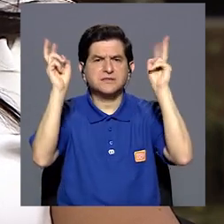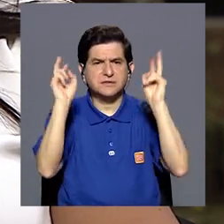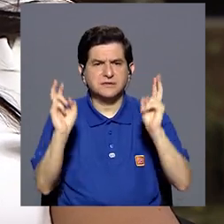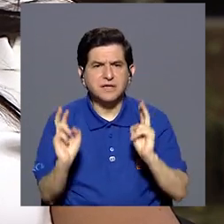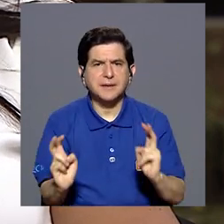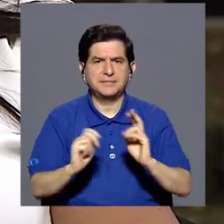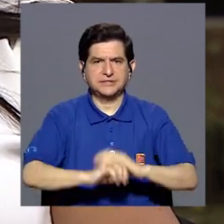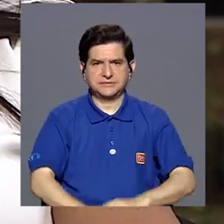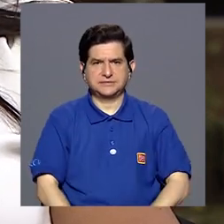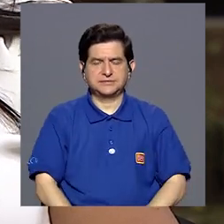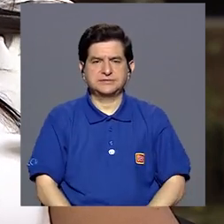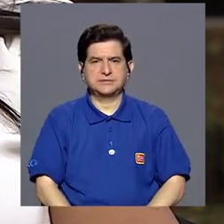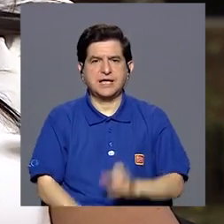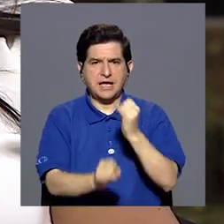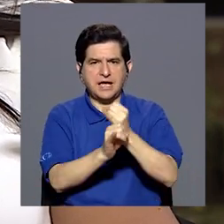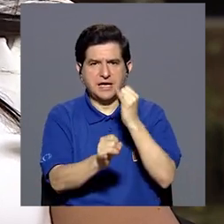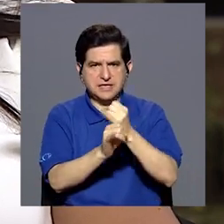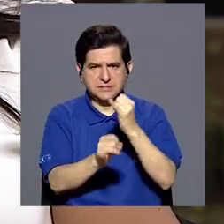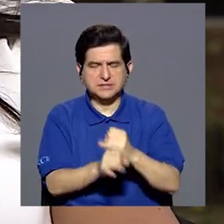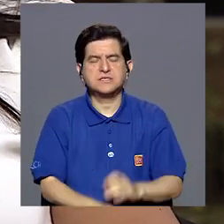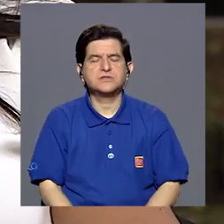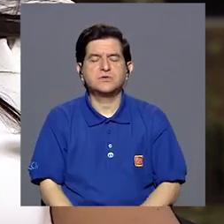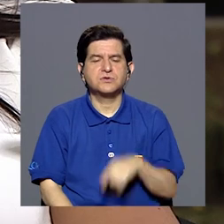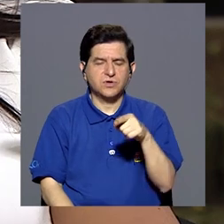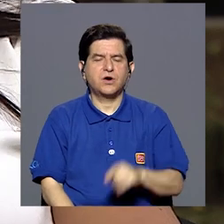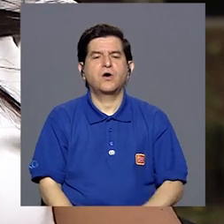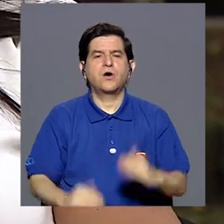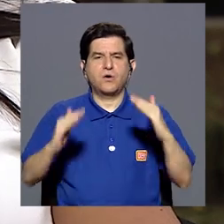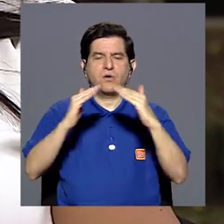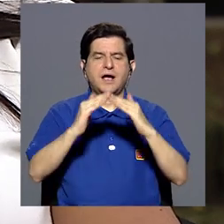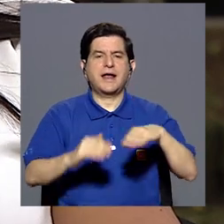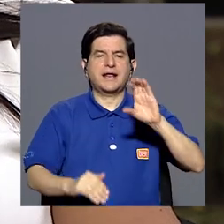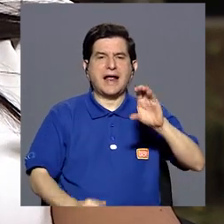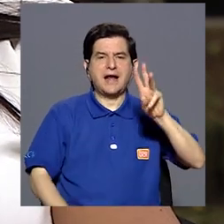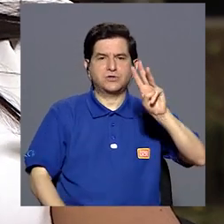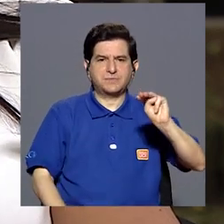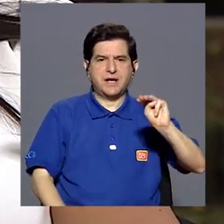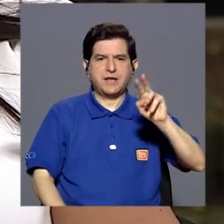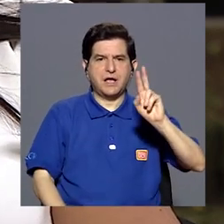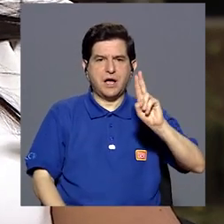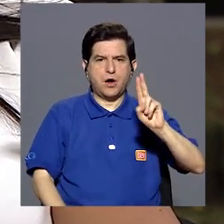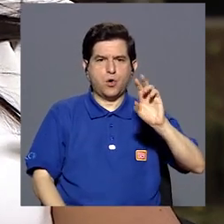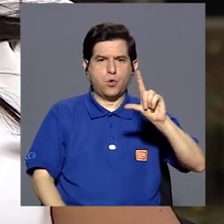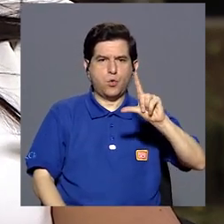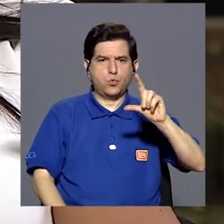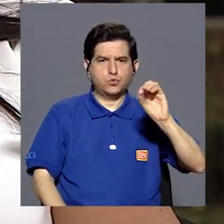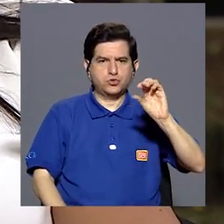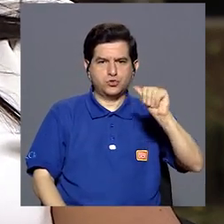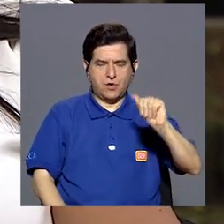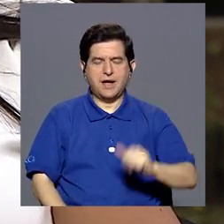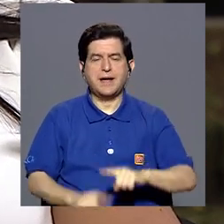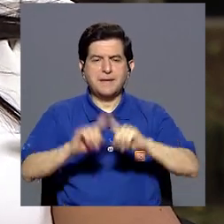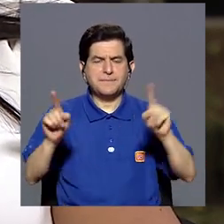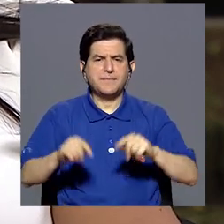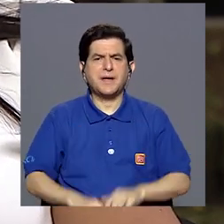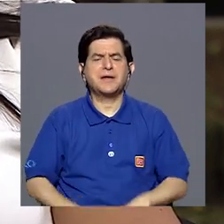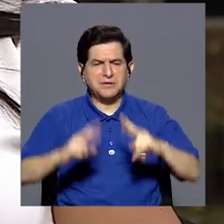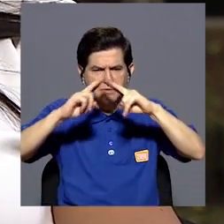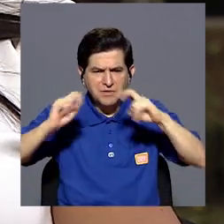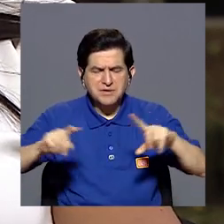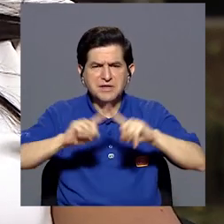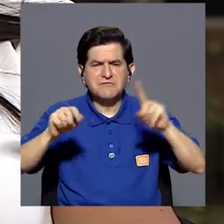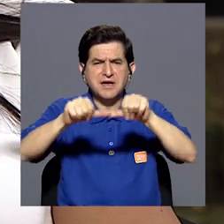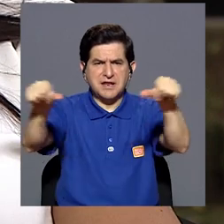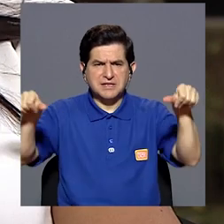temas, ¿verdad? El ente ejecutor es el hogar Carlos María Ulloa, pero también trabajamos con las áreas de salud. Entonces vamos viendo